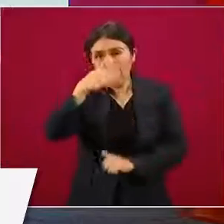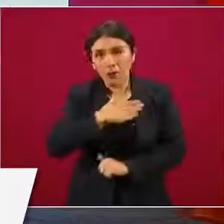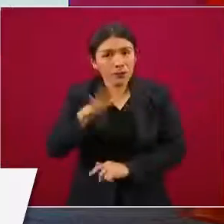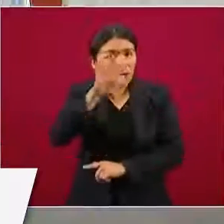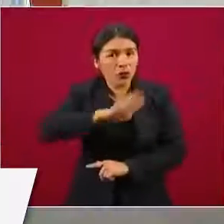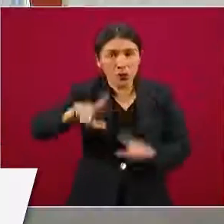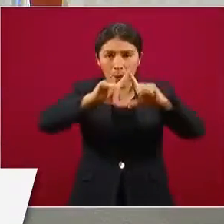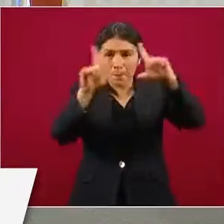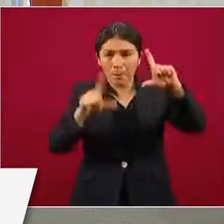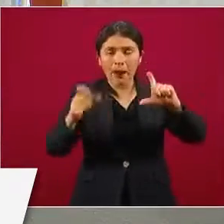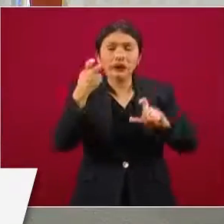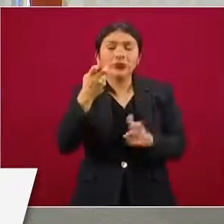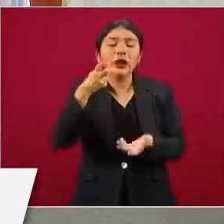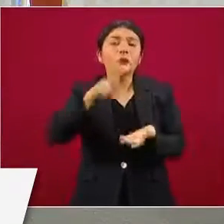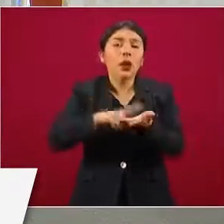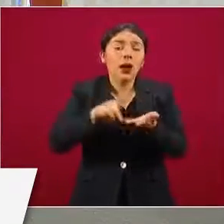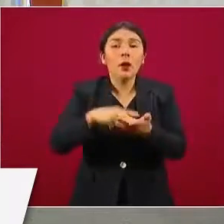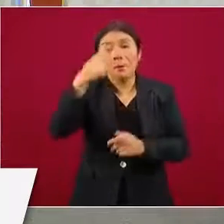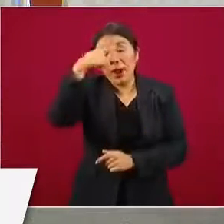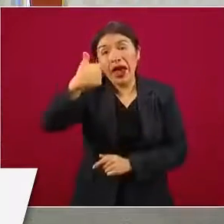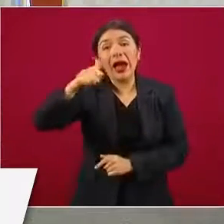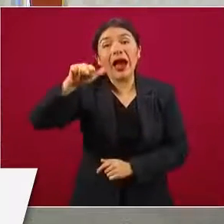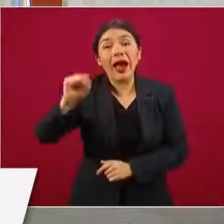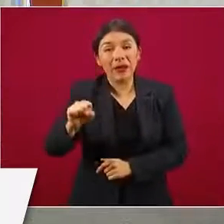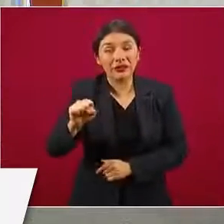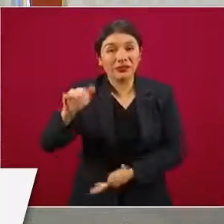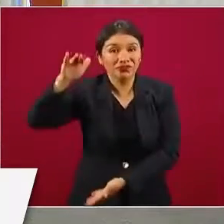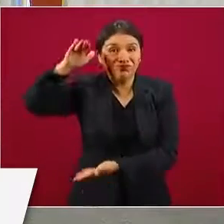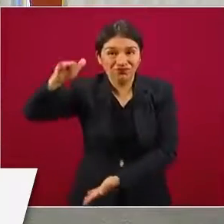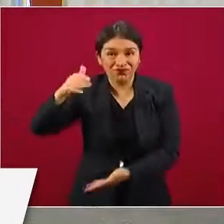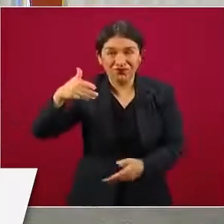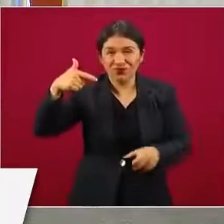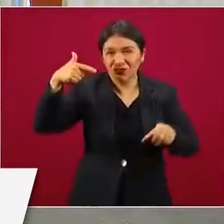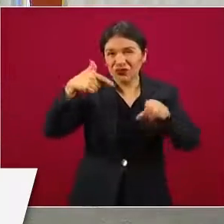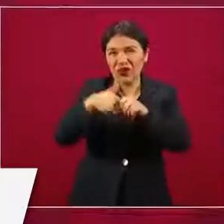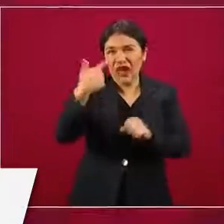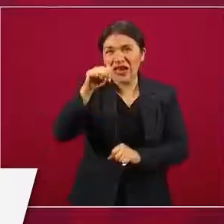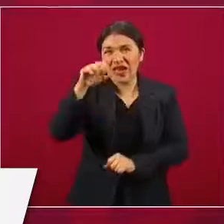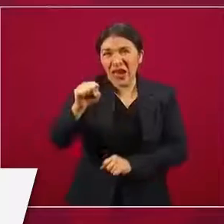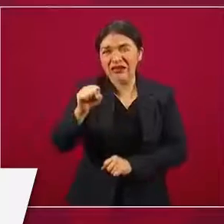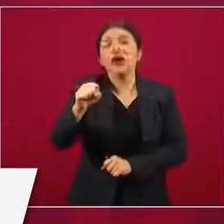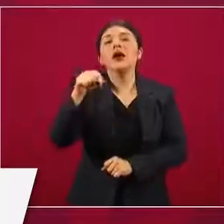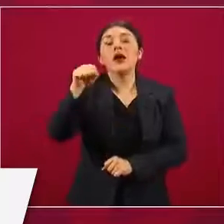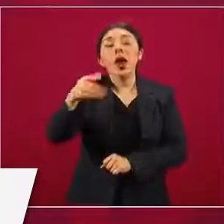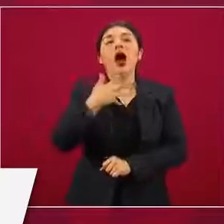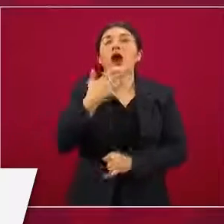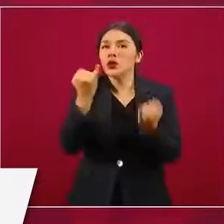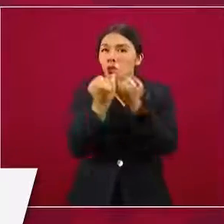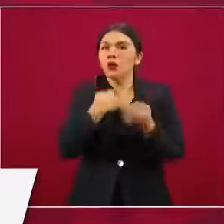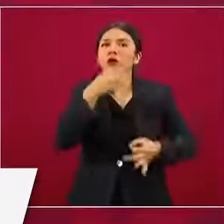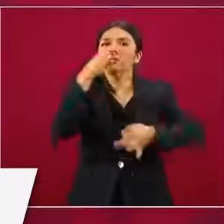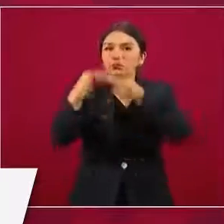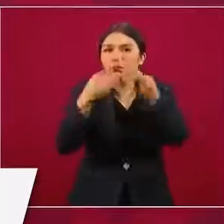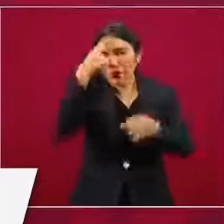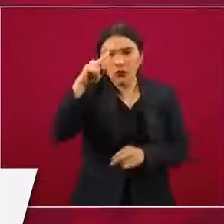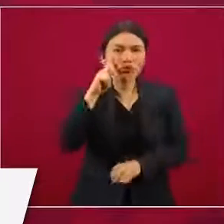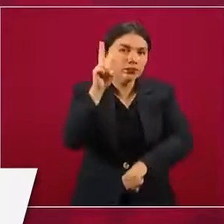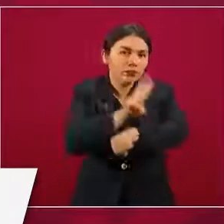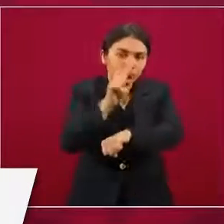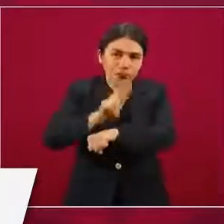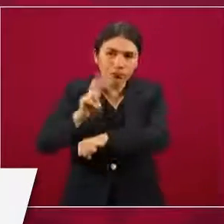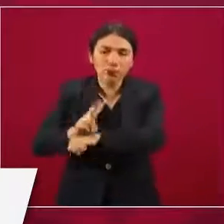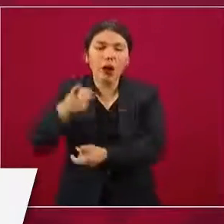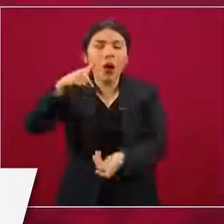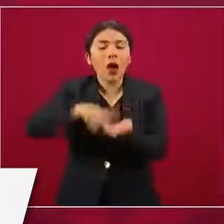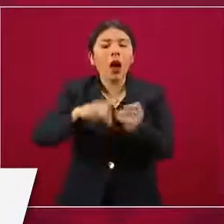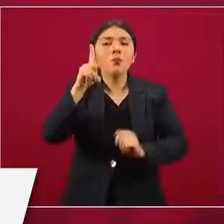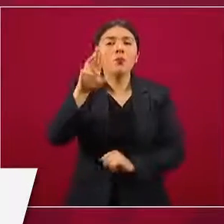Quién es quién en el gas para tanque estacionario, también lo estamos reportando, para que lo vean en la